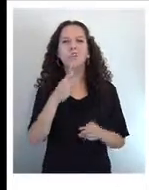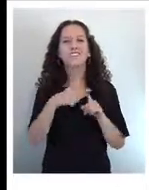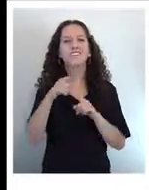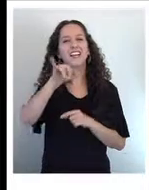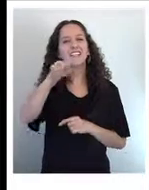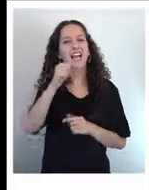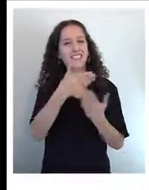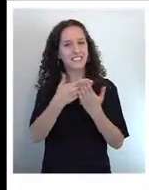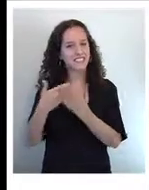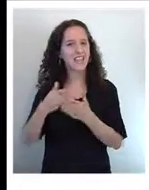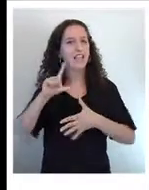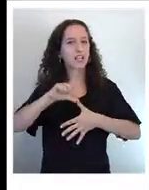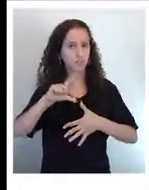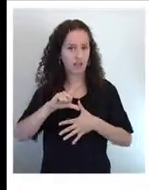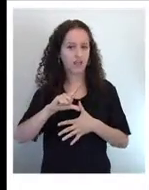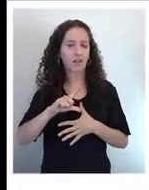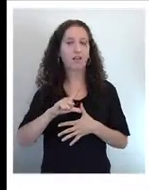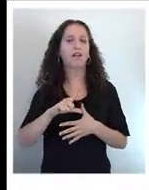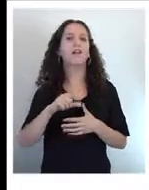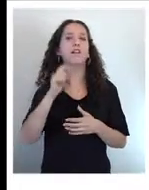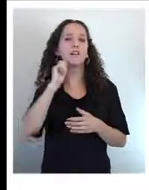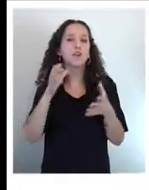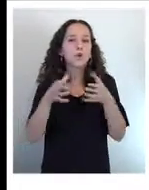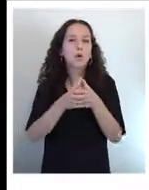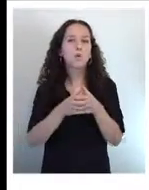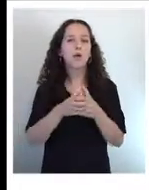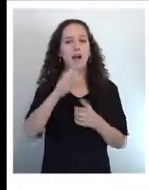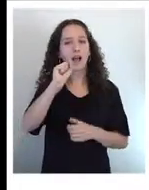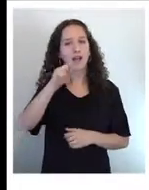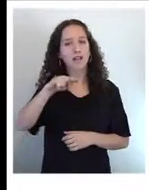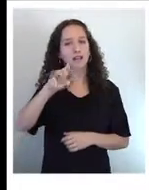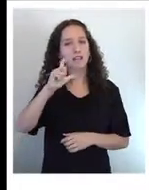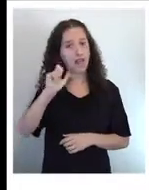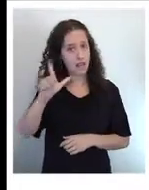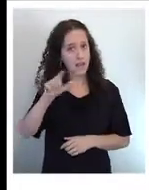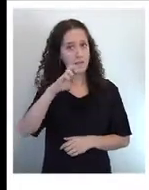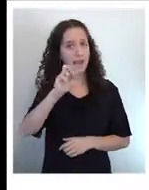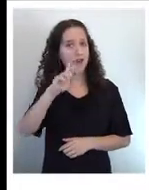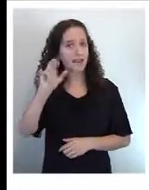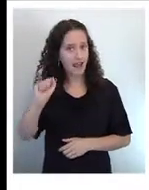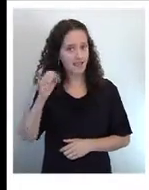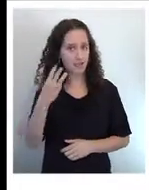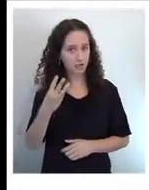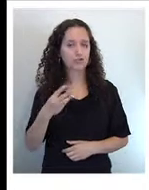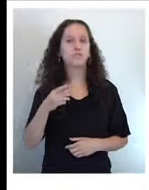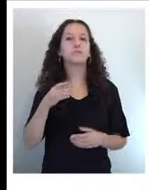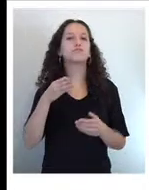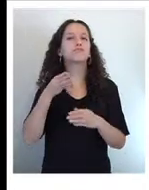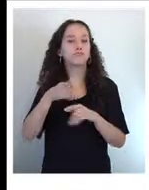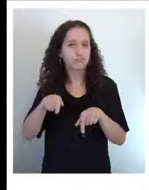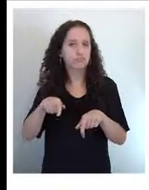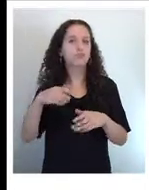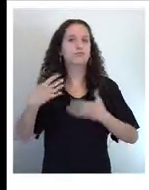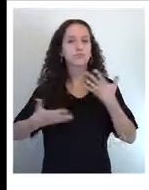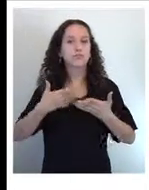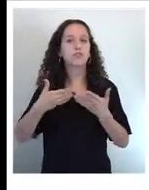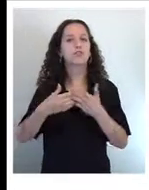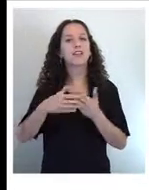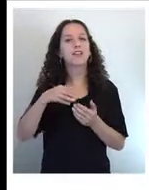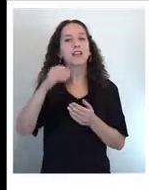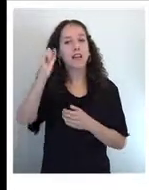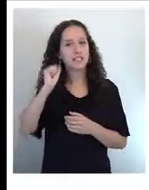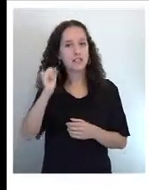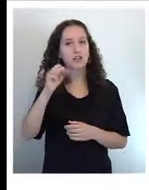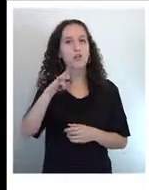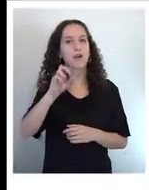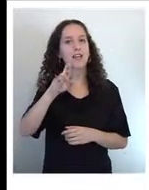a manos de Ángel Parra Trío, que se presenta en vivo en Casino Marina del Sol. Las entradas tienen un valor de 6.000 y 8.000